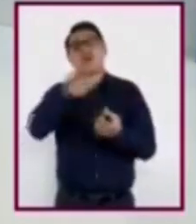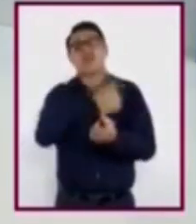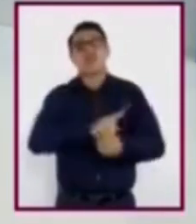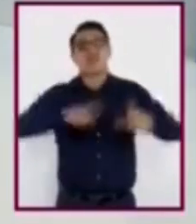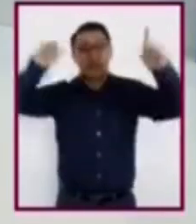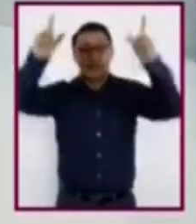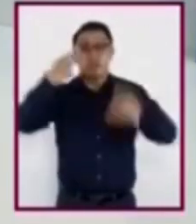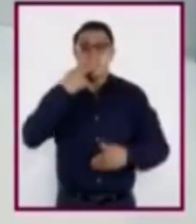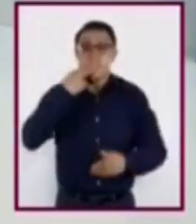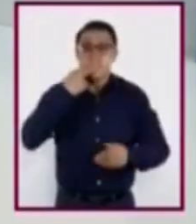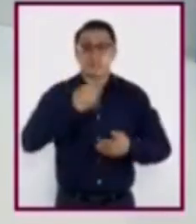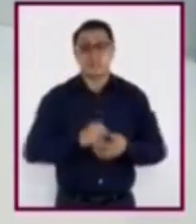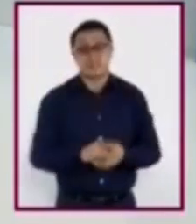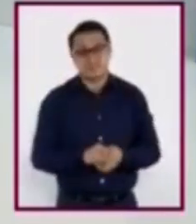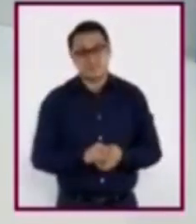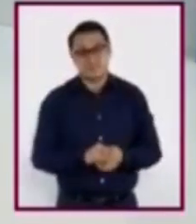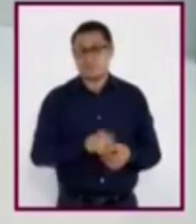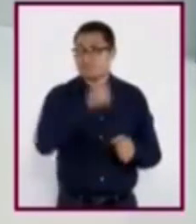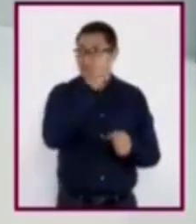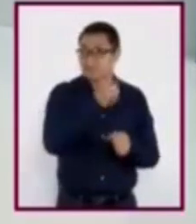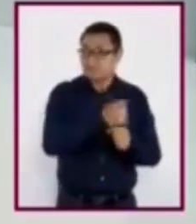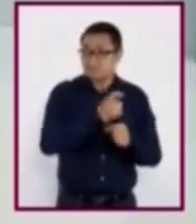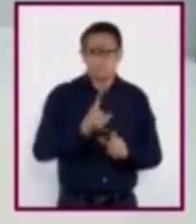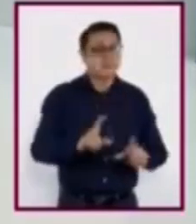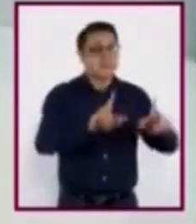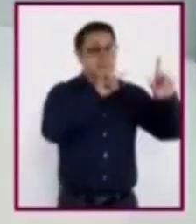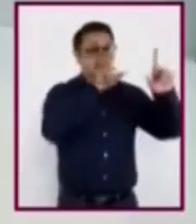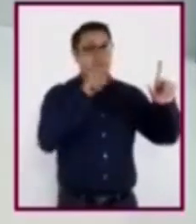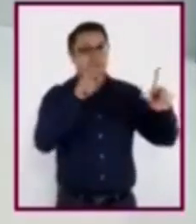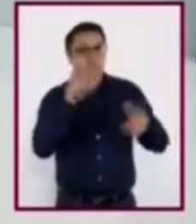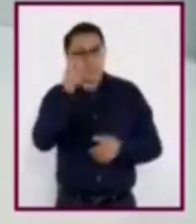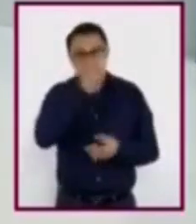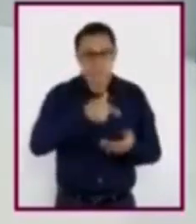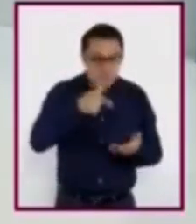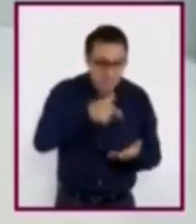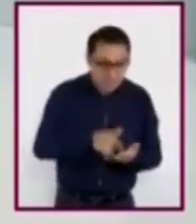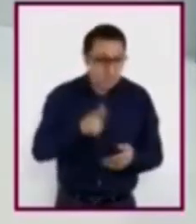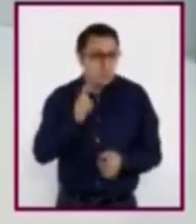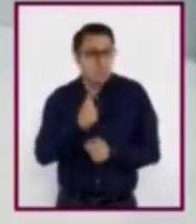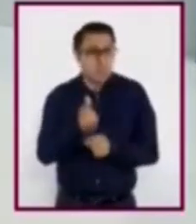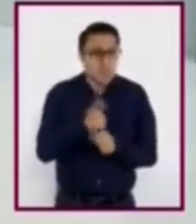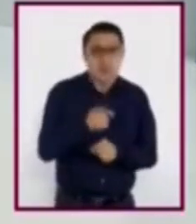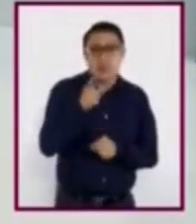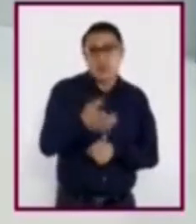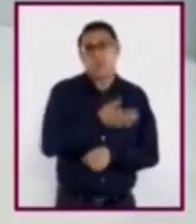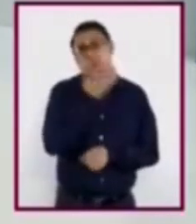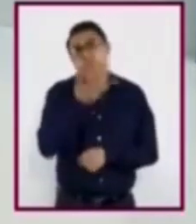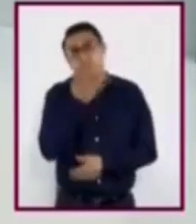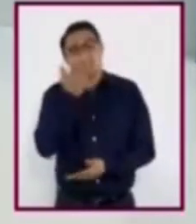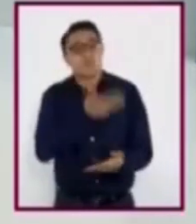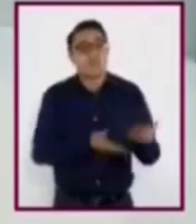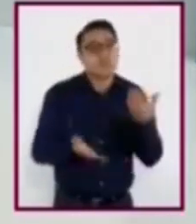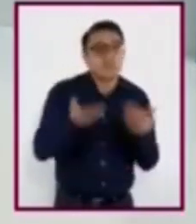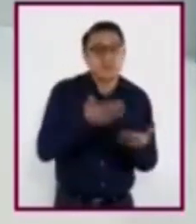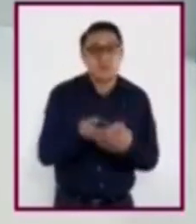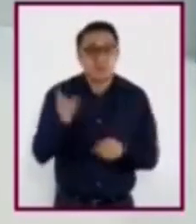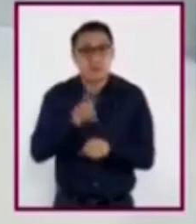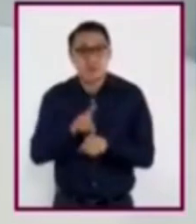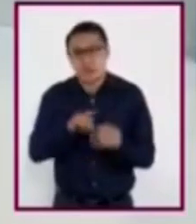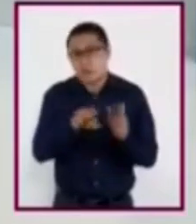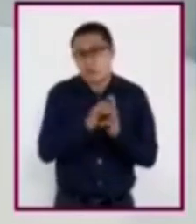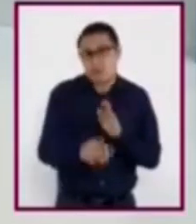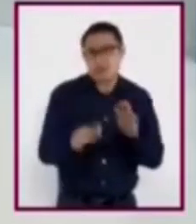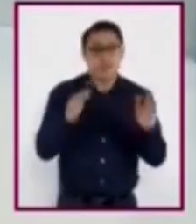En el primer esquema, identifiquen los espacios en los que acostumbran interactuar todos los días, tales como su